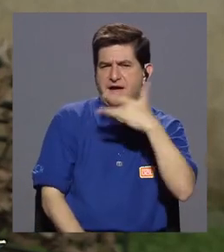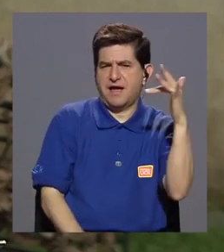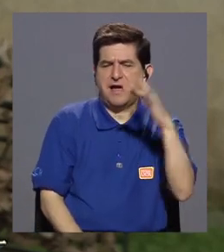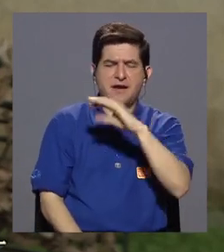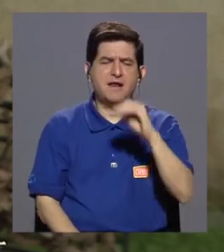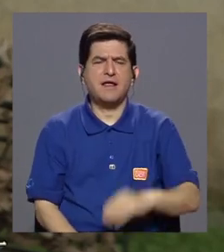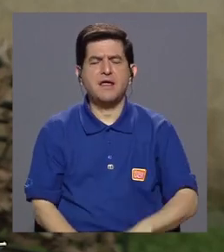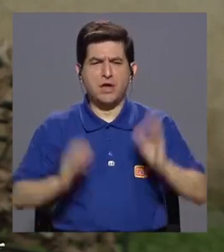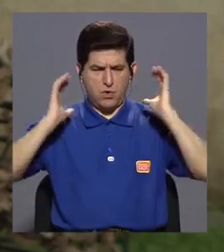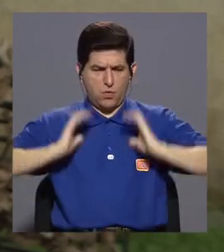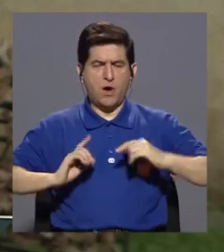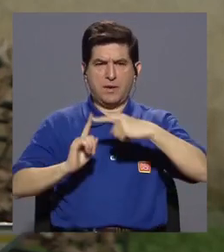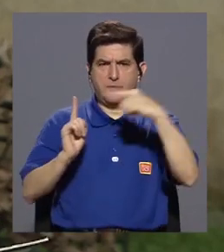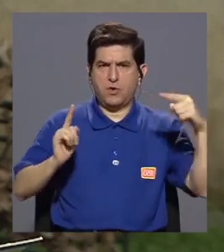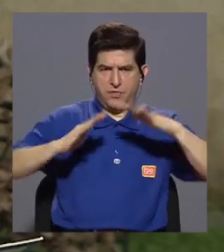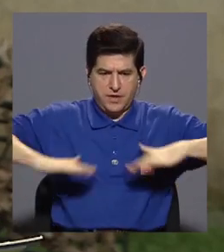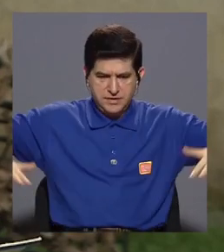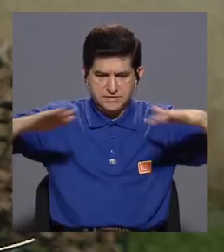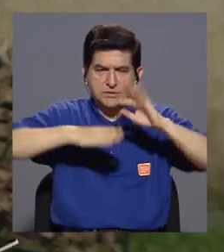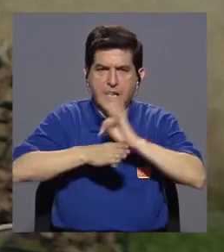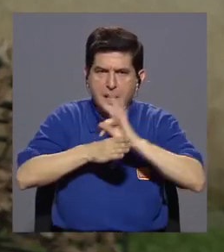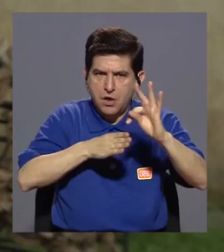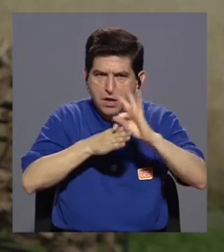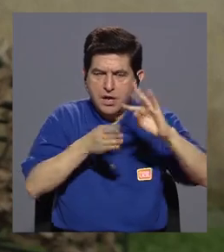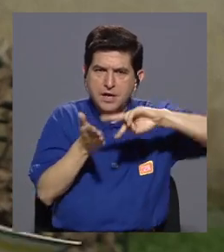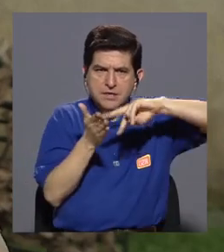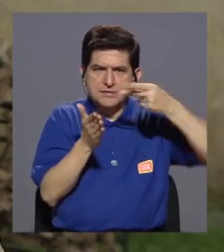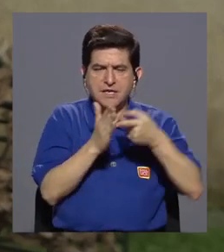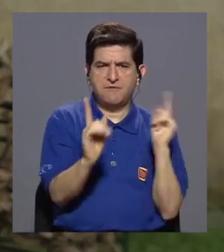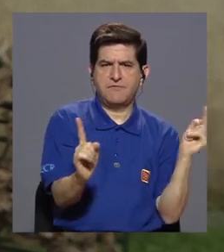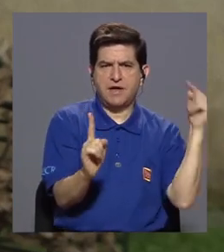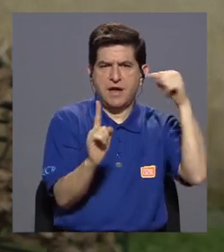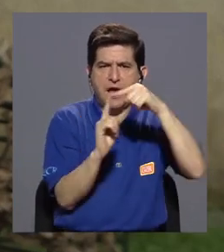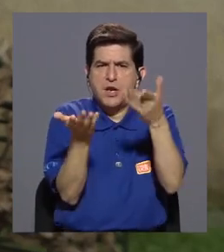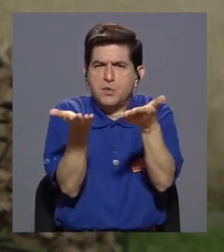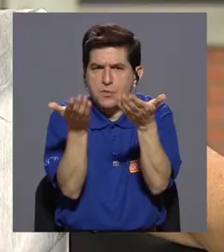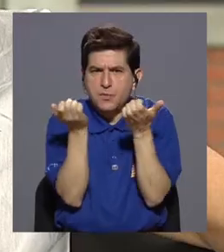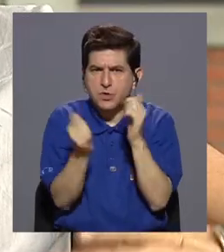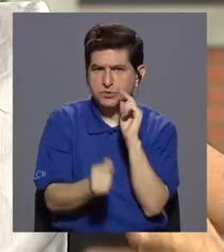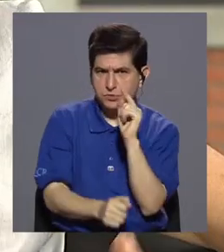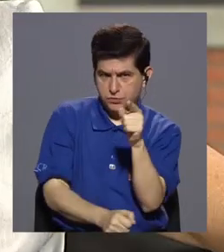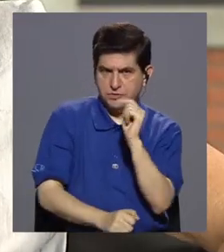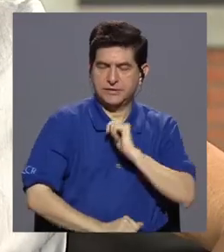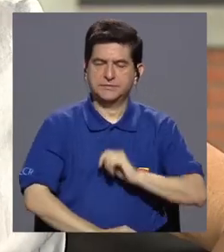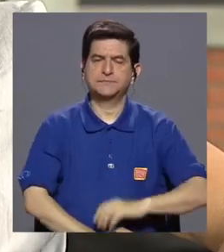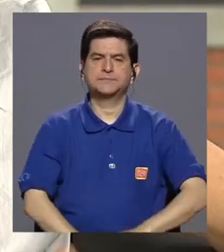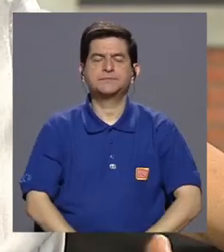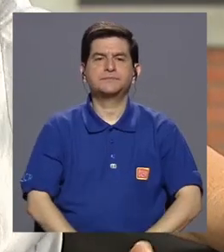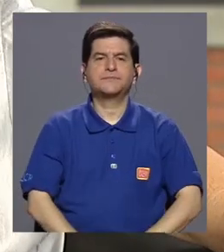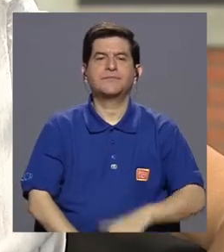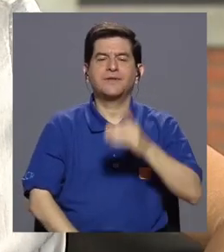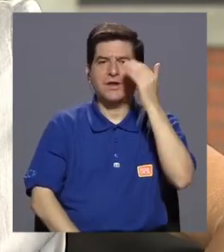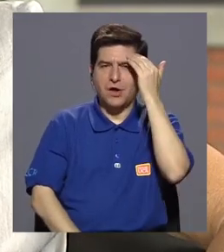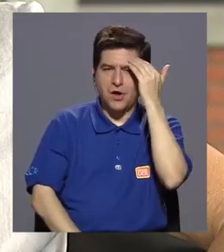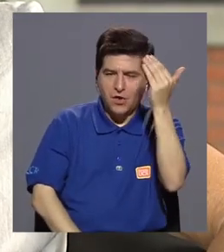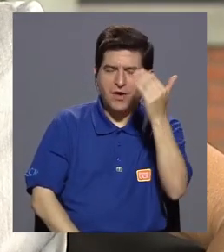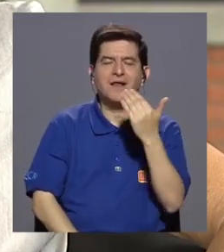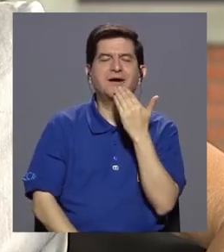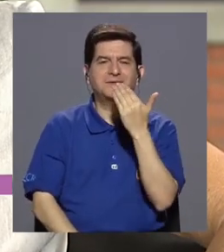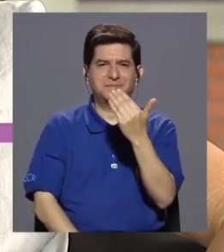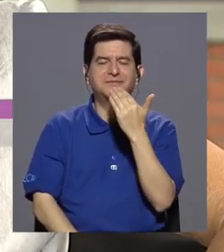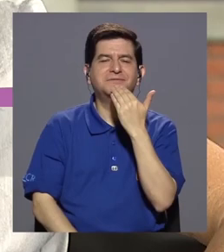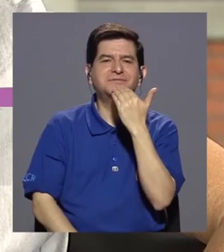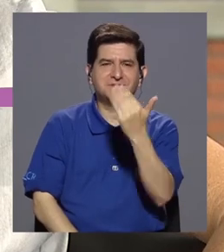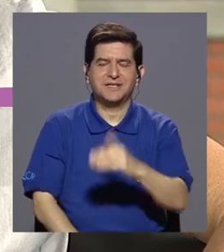cuerpo es de un espacio terapéutico, ¿es el fin al que ustedes buscan? Bueno, hola Saúl, muchas